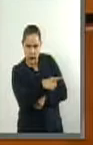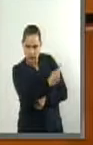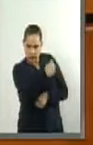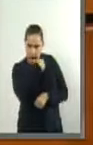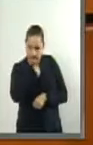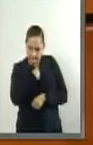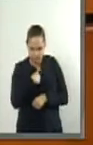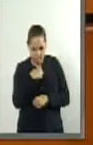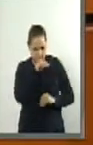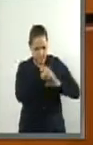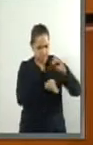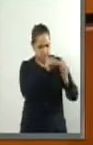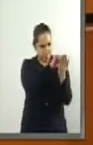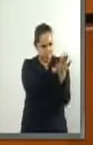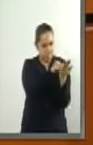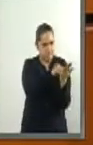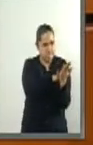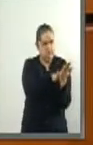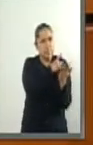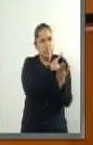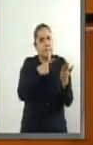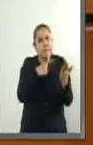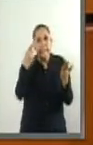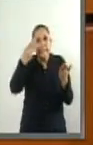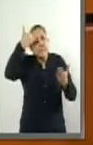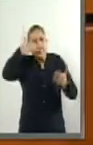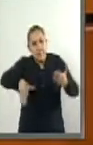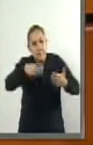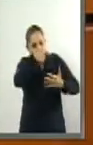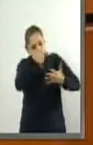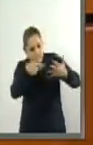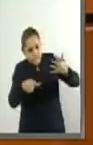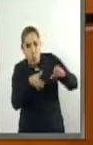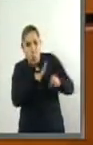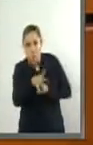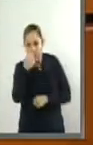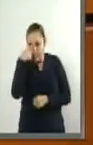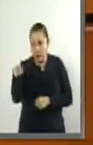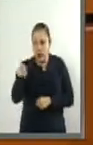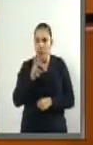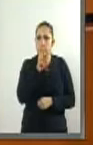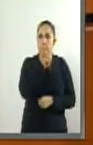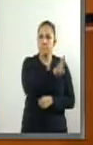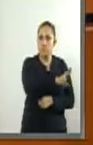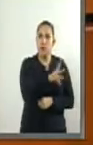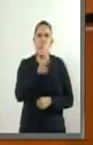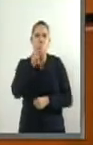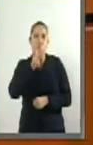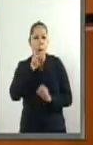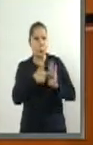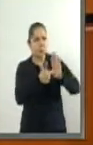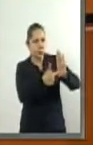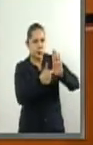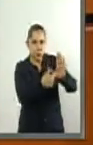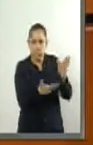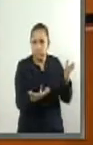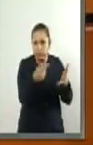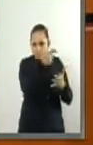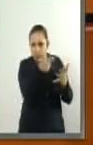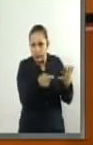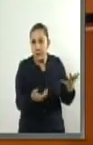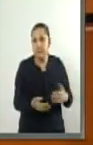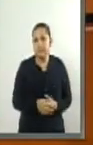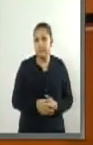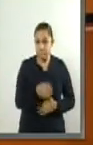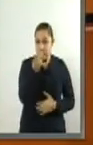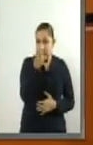litigio original y de las pruebas relacionados con los mismos lo anterior es así porque el actor debe